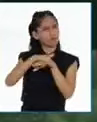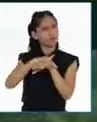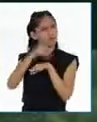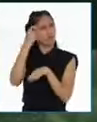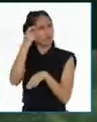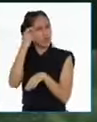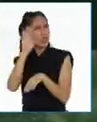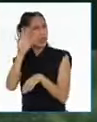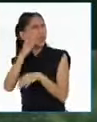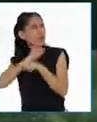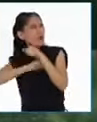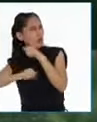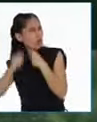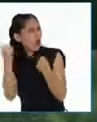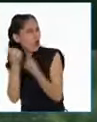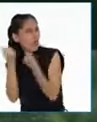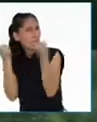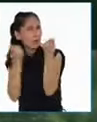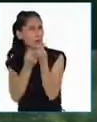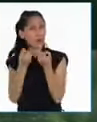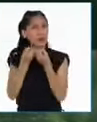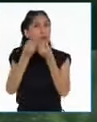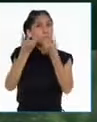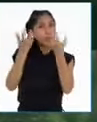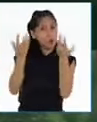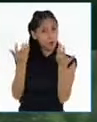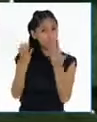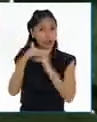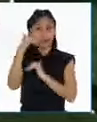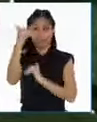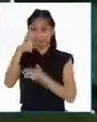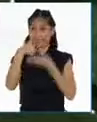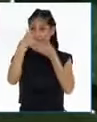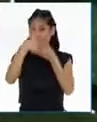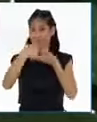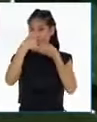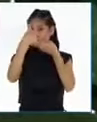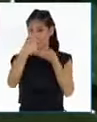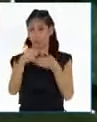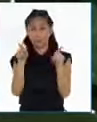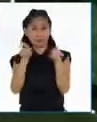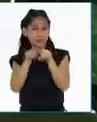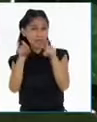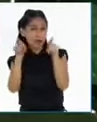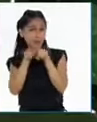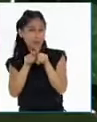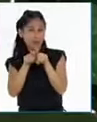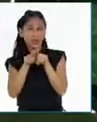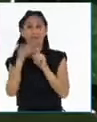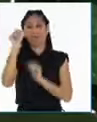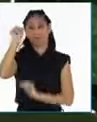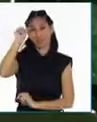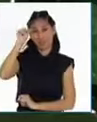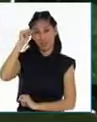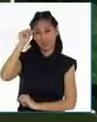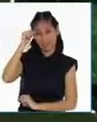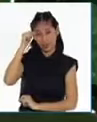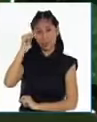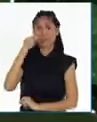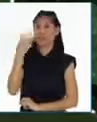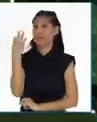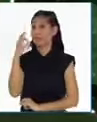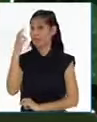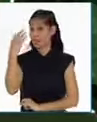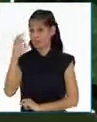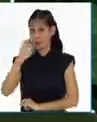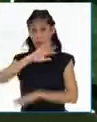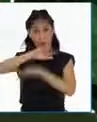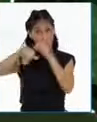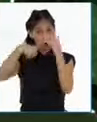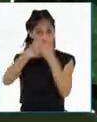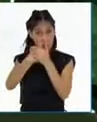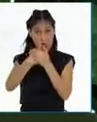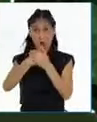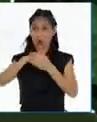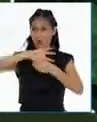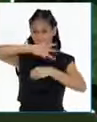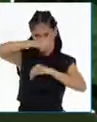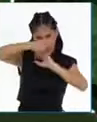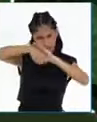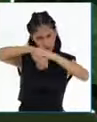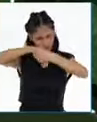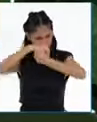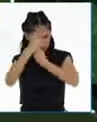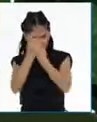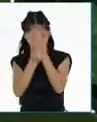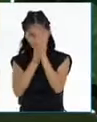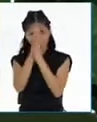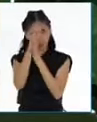hijos moldearán su futuro y pueden cambiar sus vidas. Y otra cosa más. No se olviden de desinfectar todo. Lavarnos las